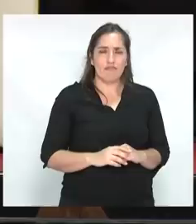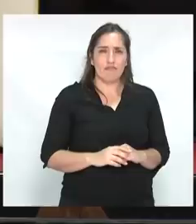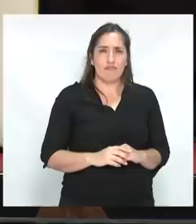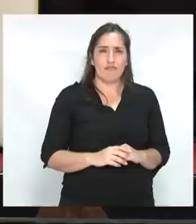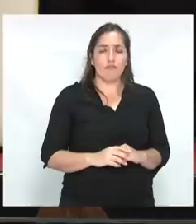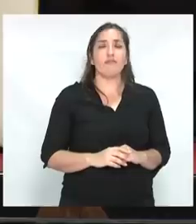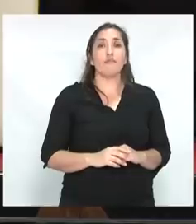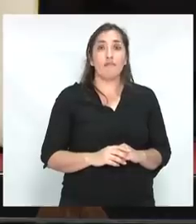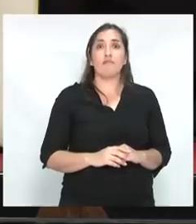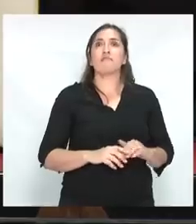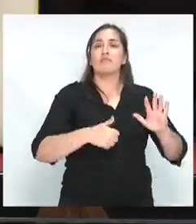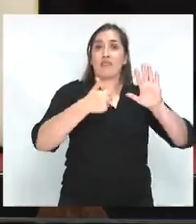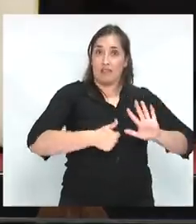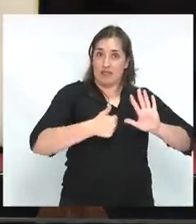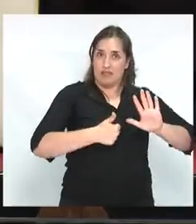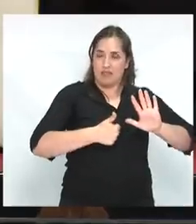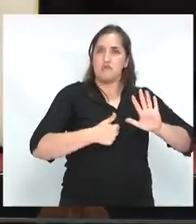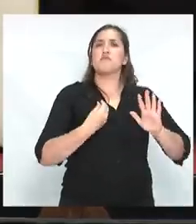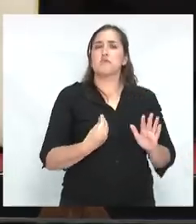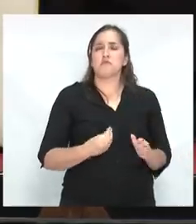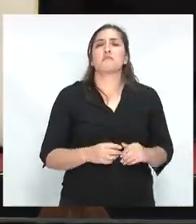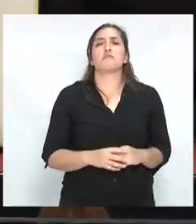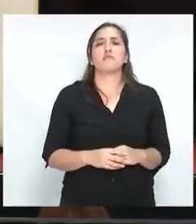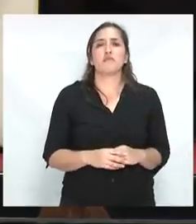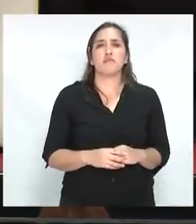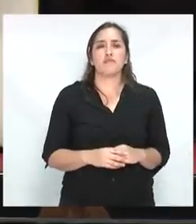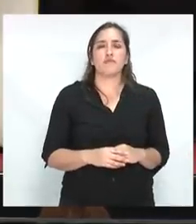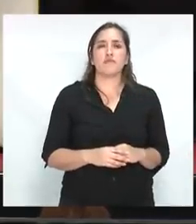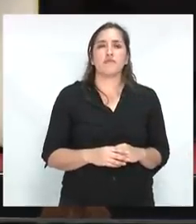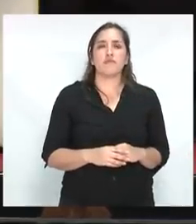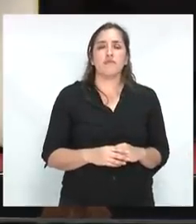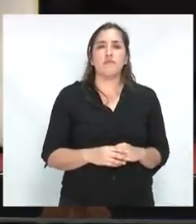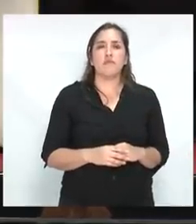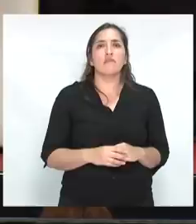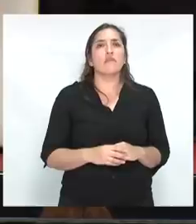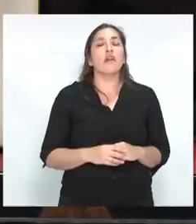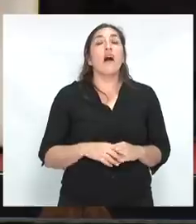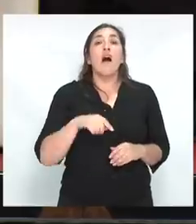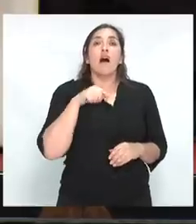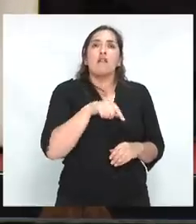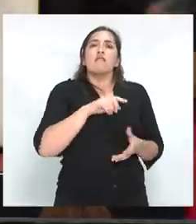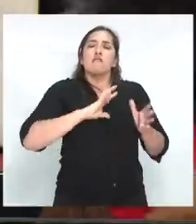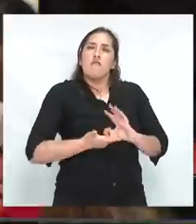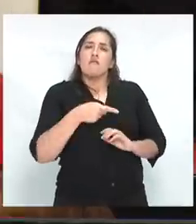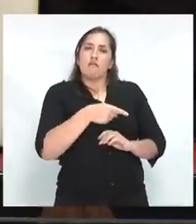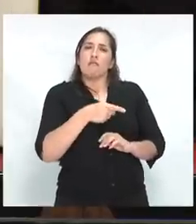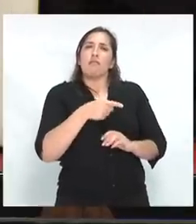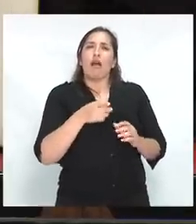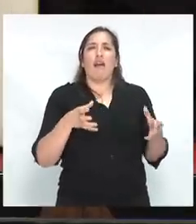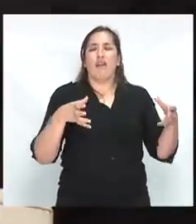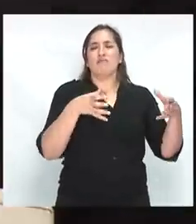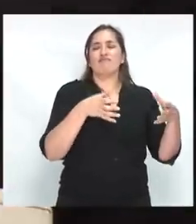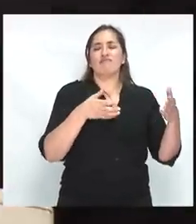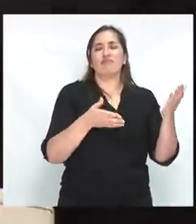En sexto lugar, como nunca antes, los progresismos tuvieron la